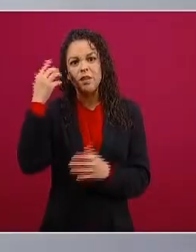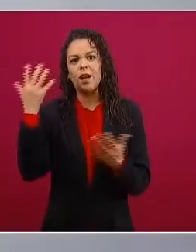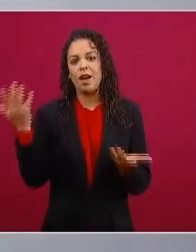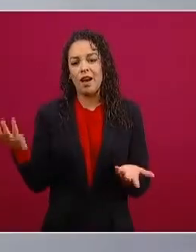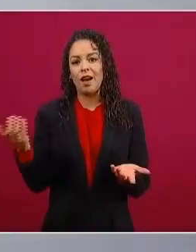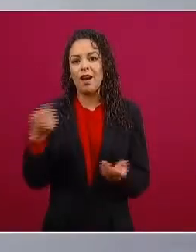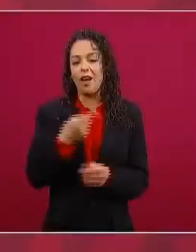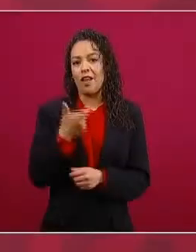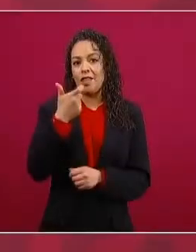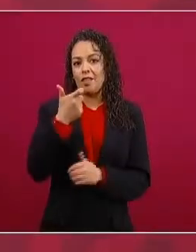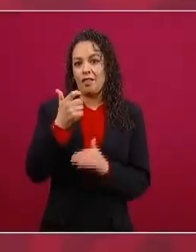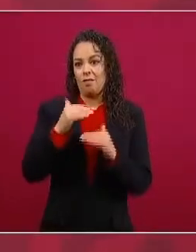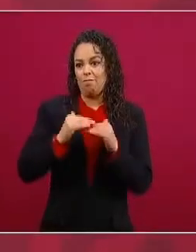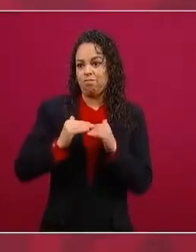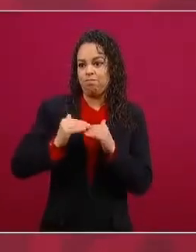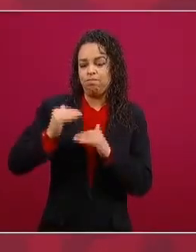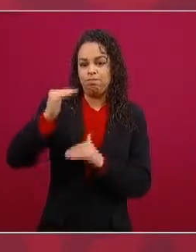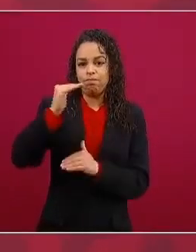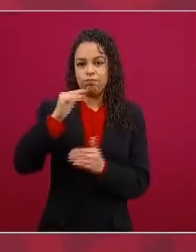para